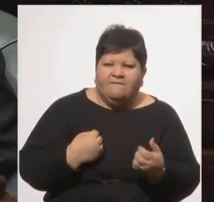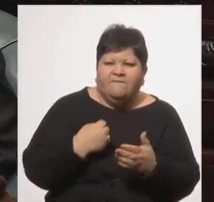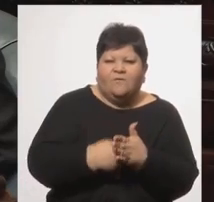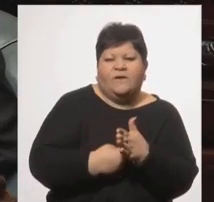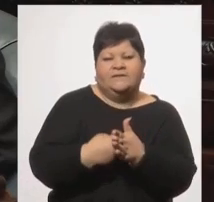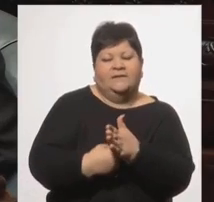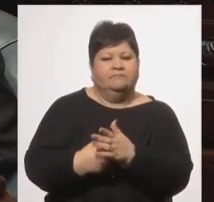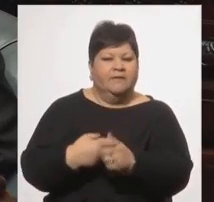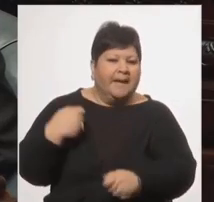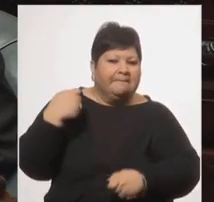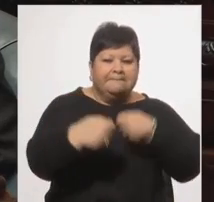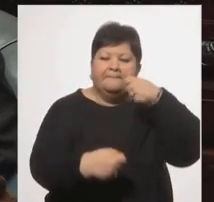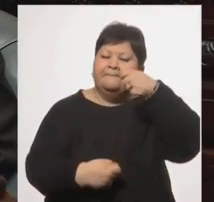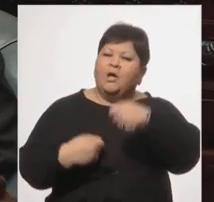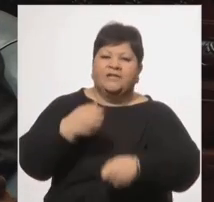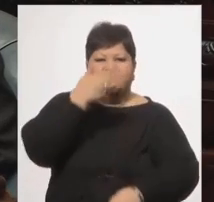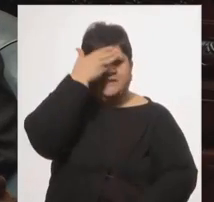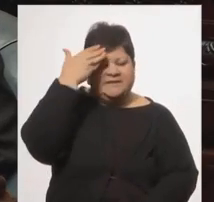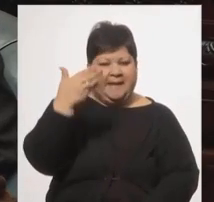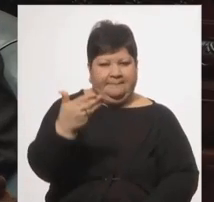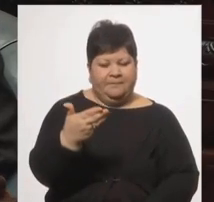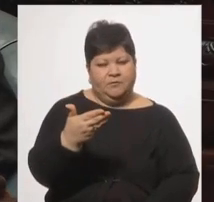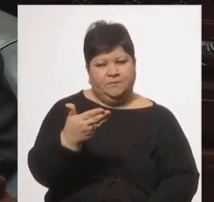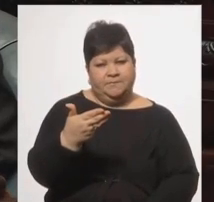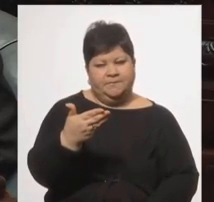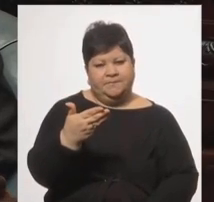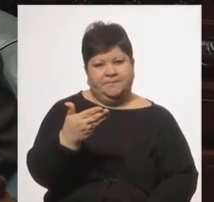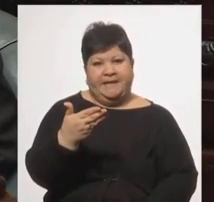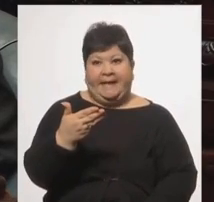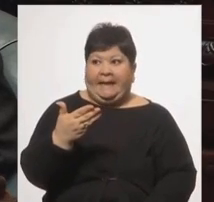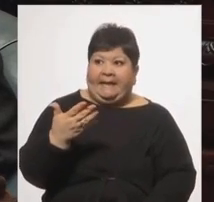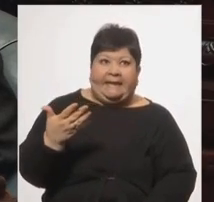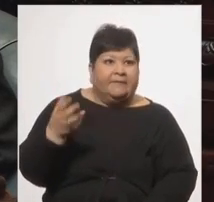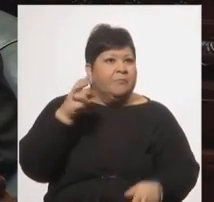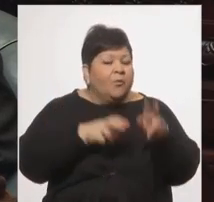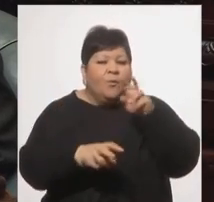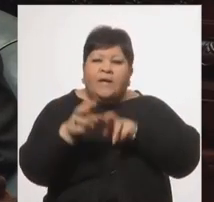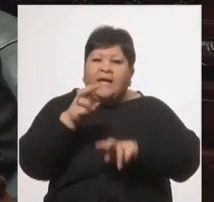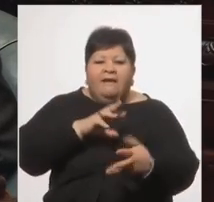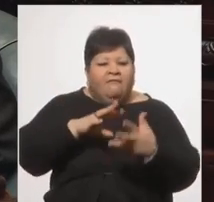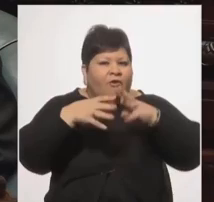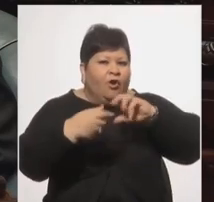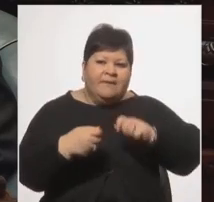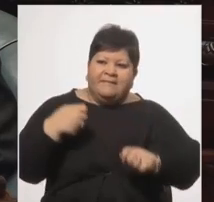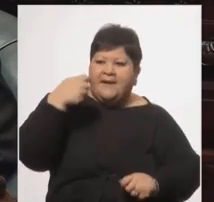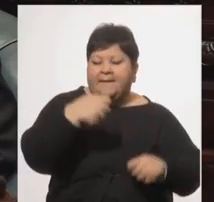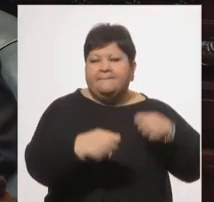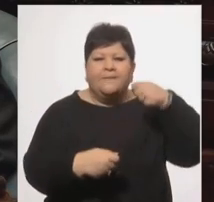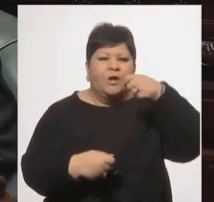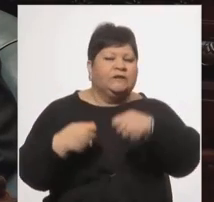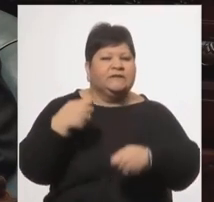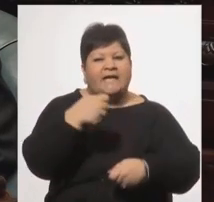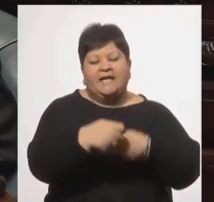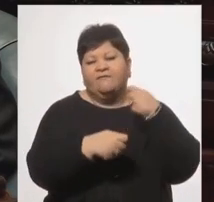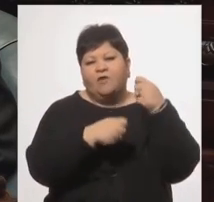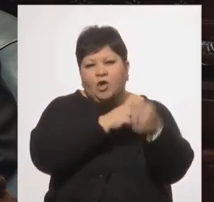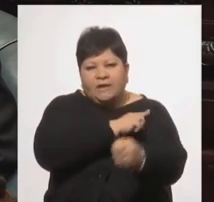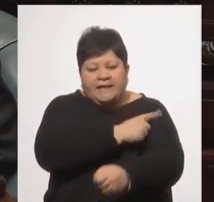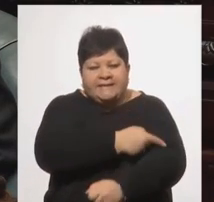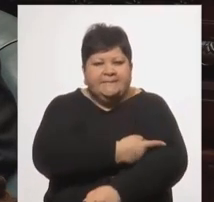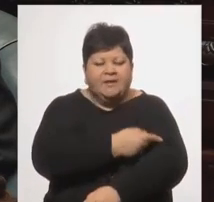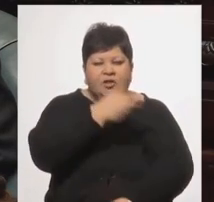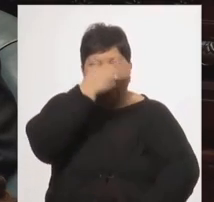política al frente amplio hallará el modo de seguir sumando al fortalecimiento del FA